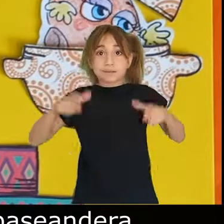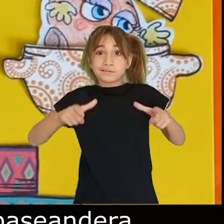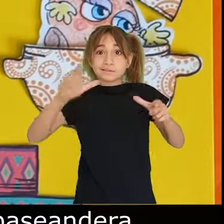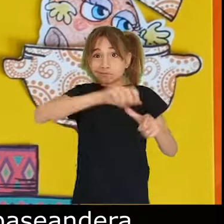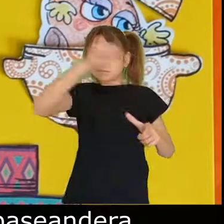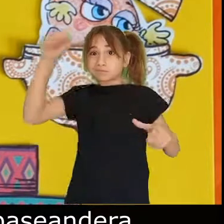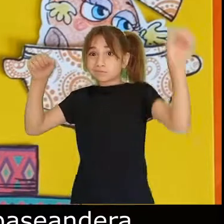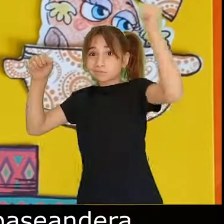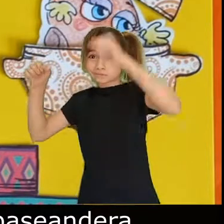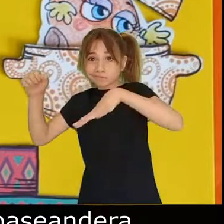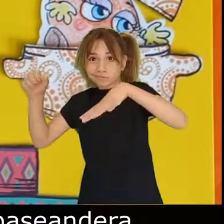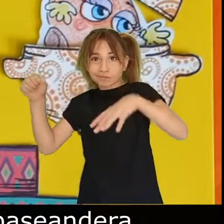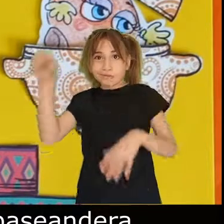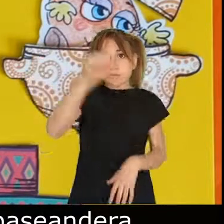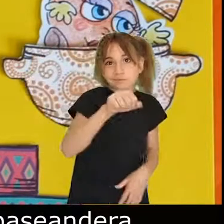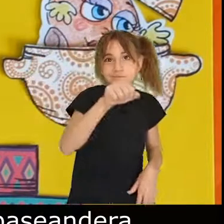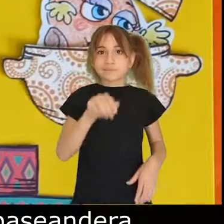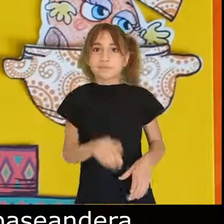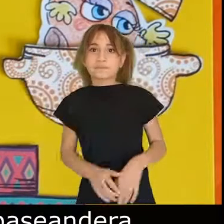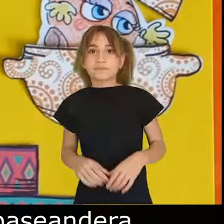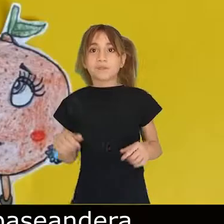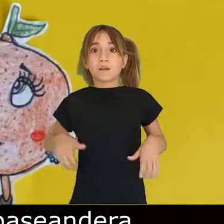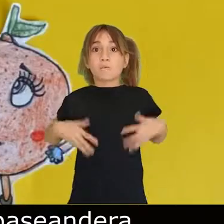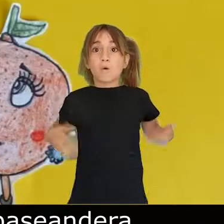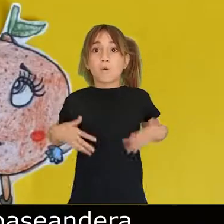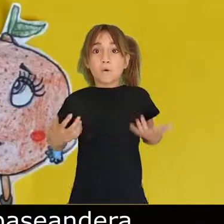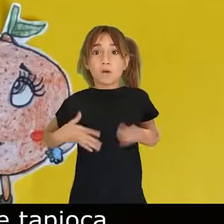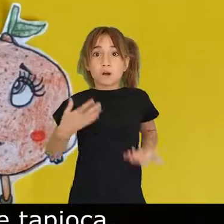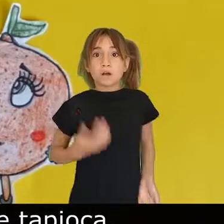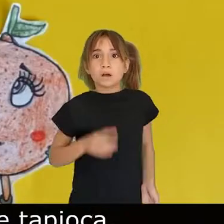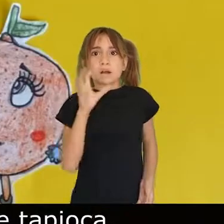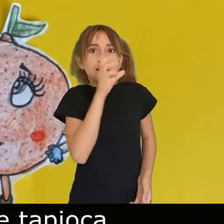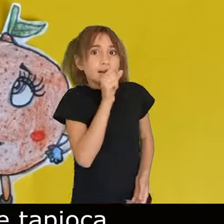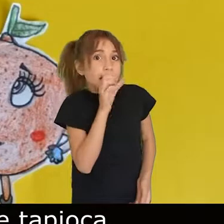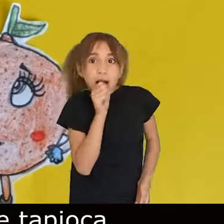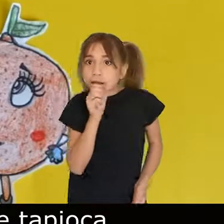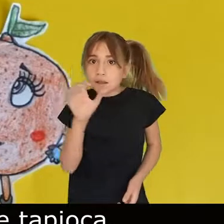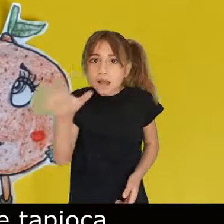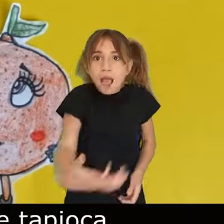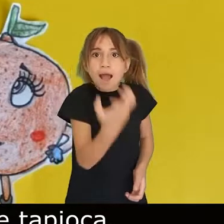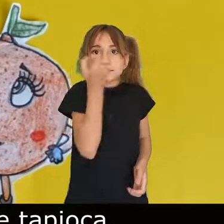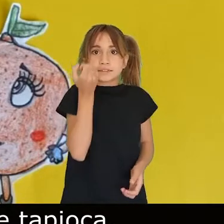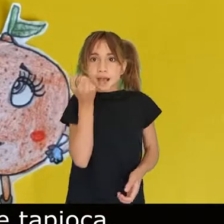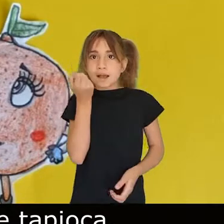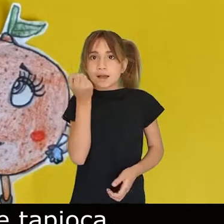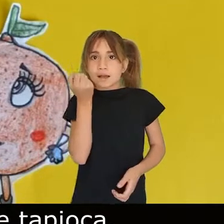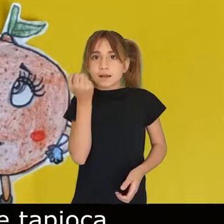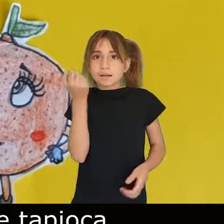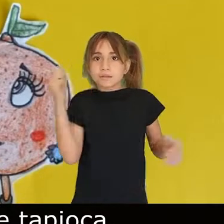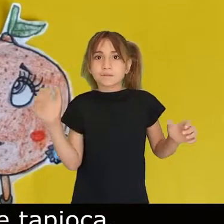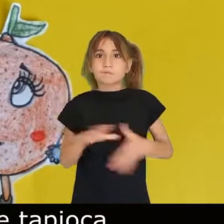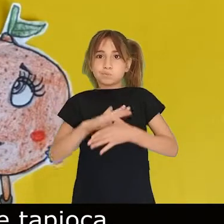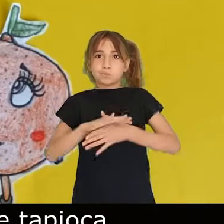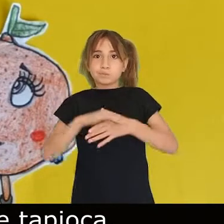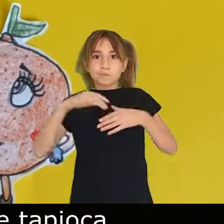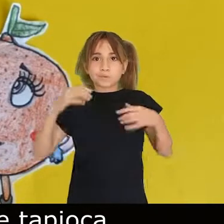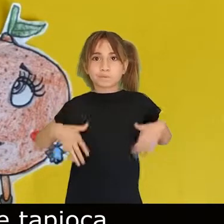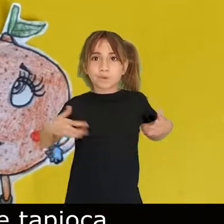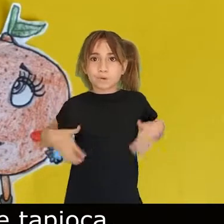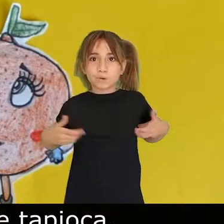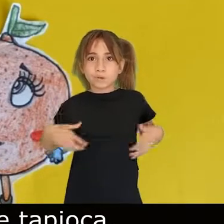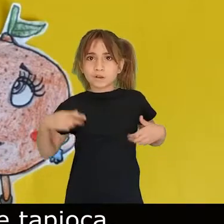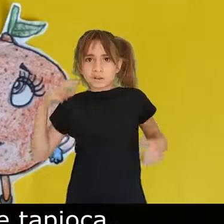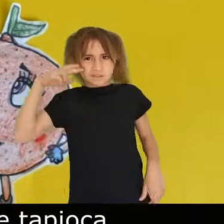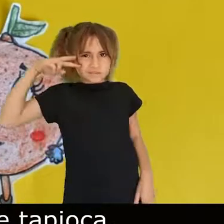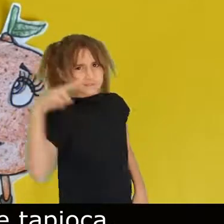sopera La naranja paseandera Monoliso La salvó Pero a